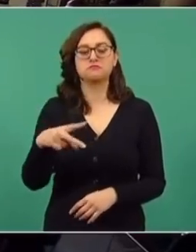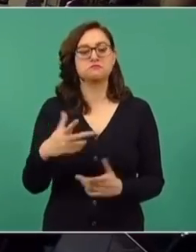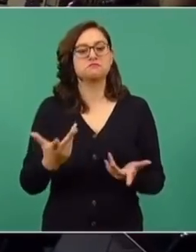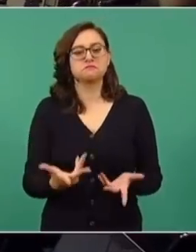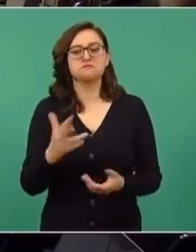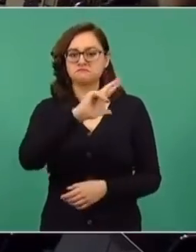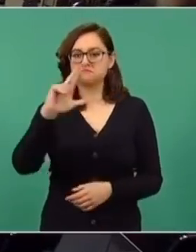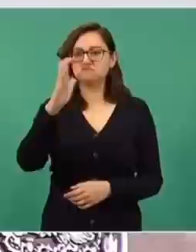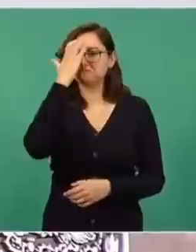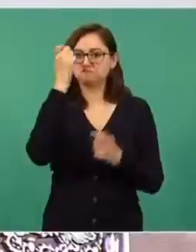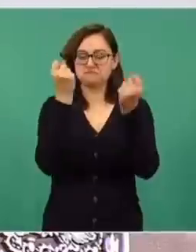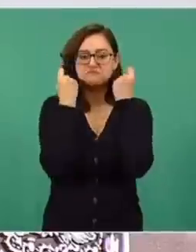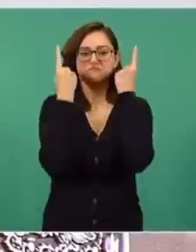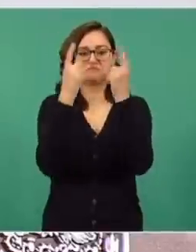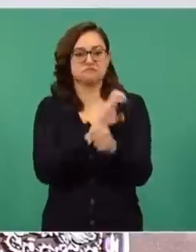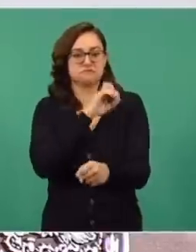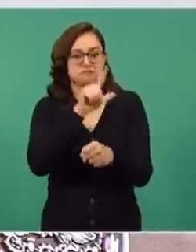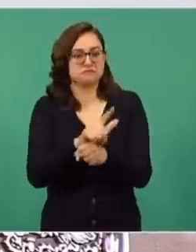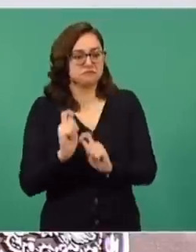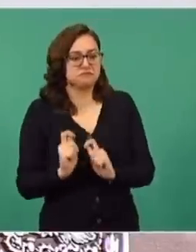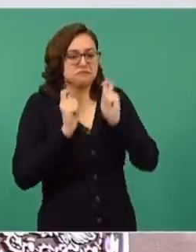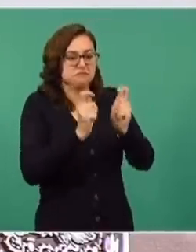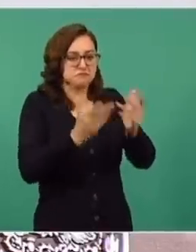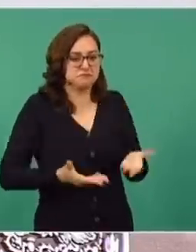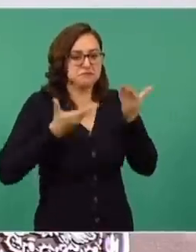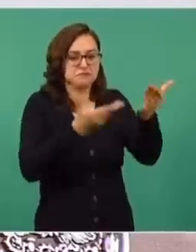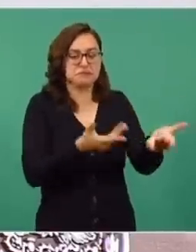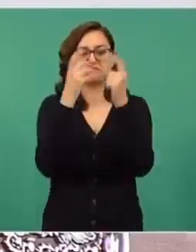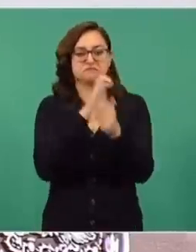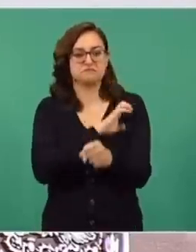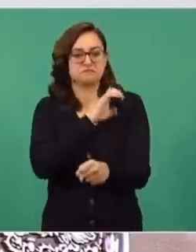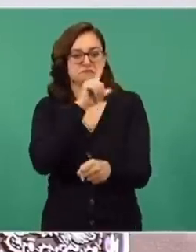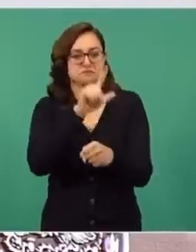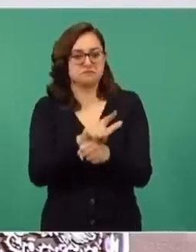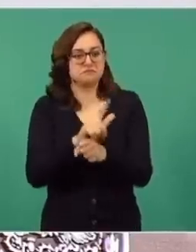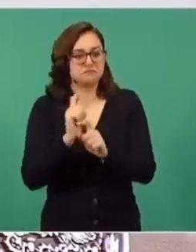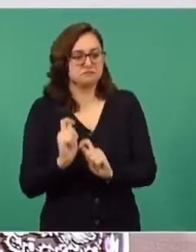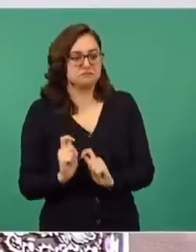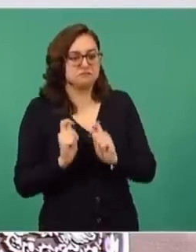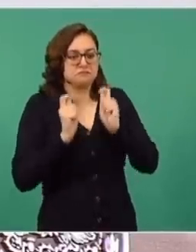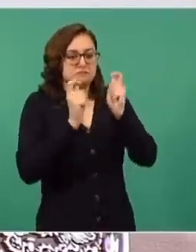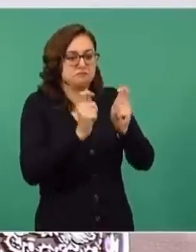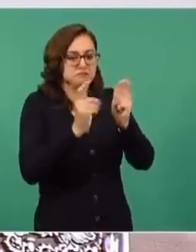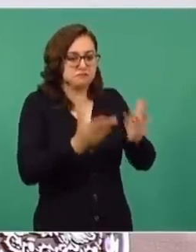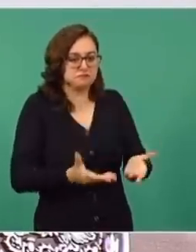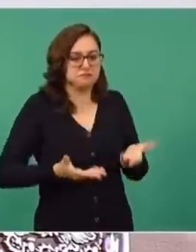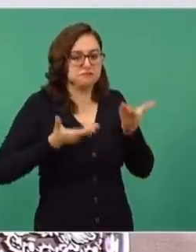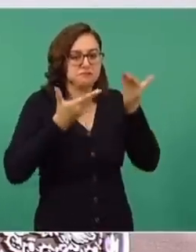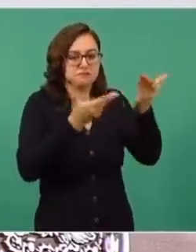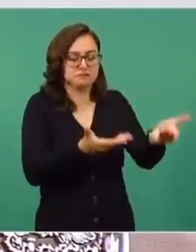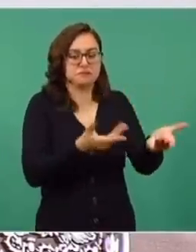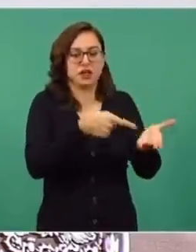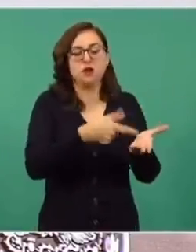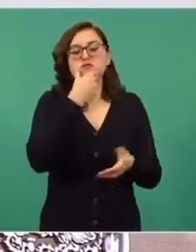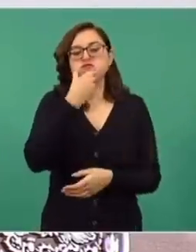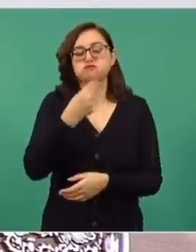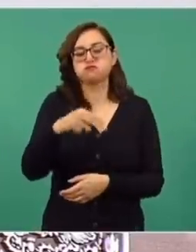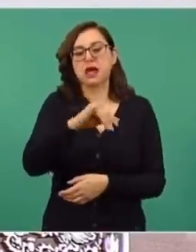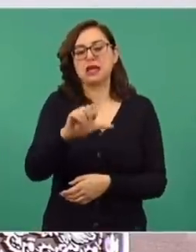especial al Jean-Yves Le Drian,